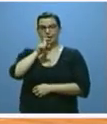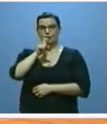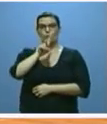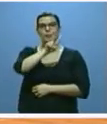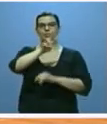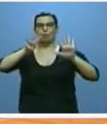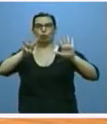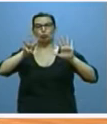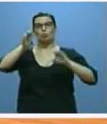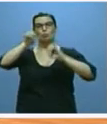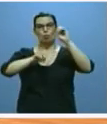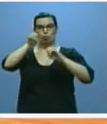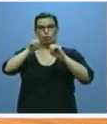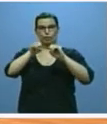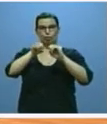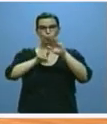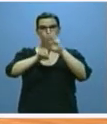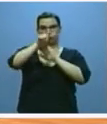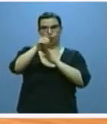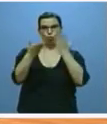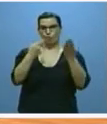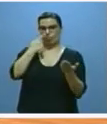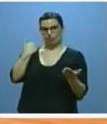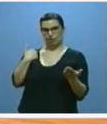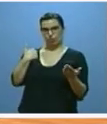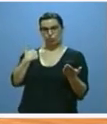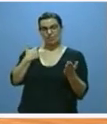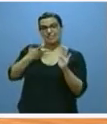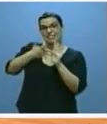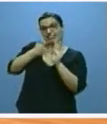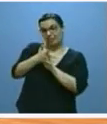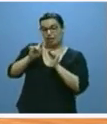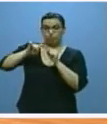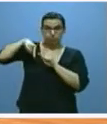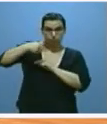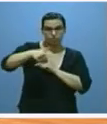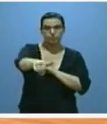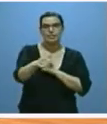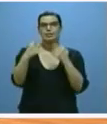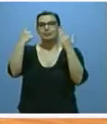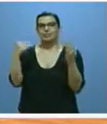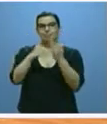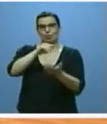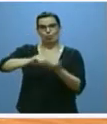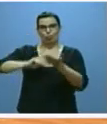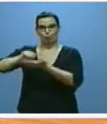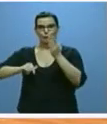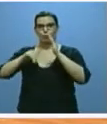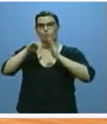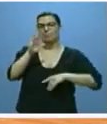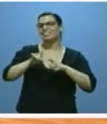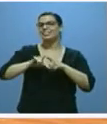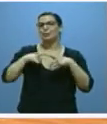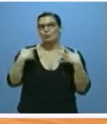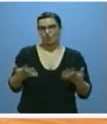28% respecto del año anterior y que supone o va a suponer más de 6.000 empleos con los siguientes rasgos.